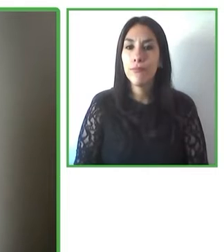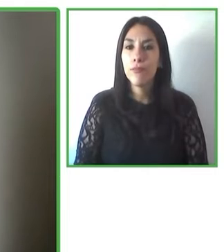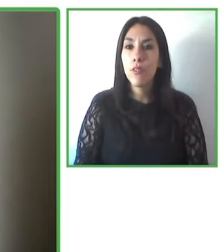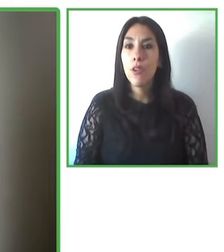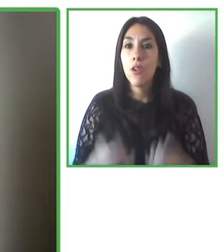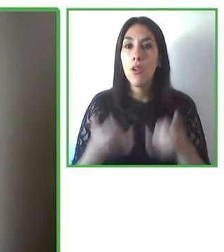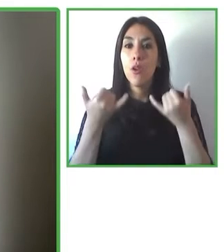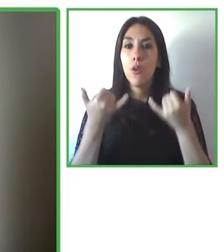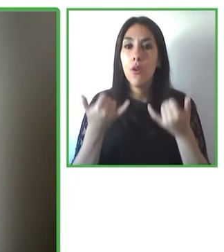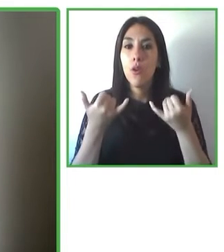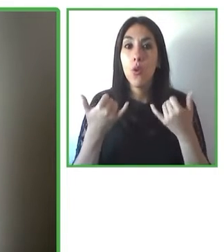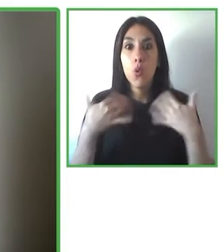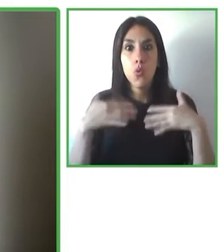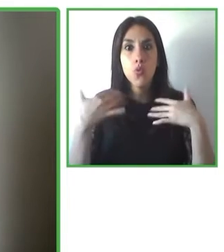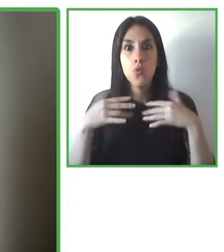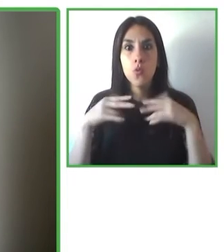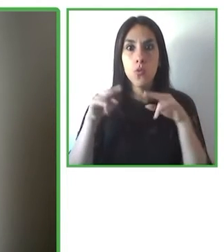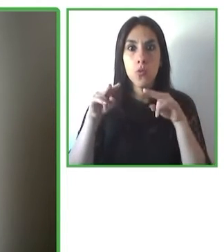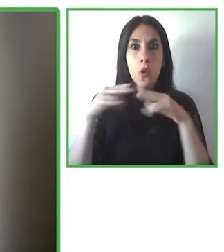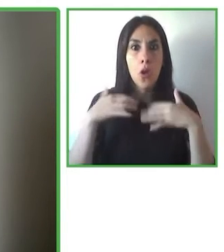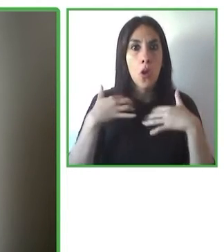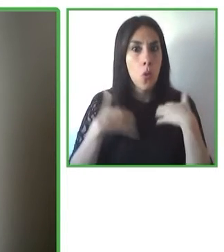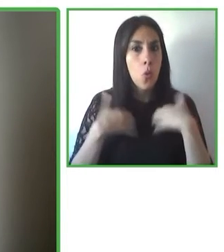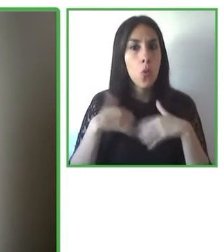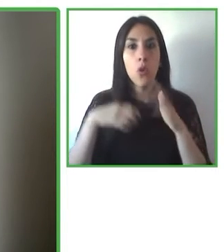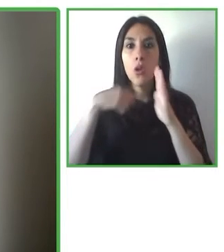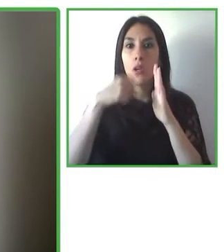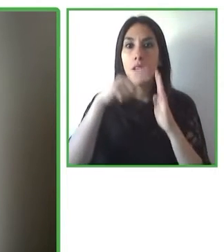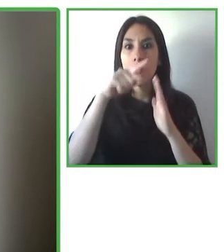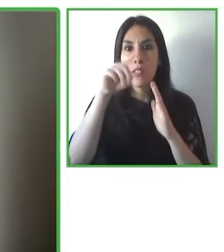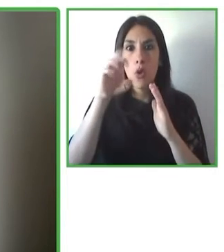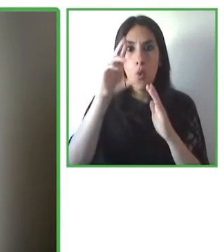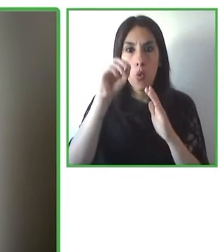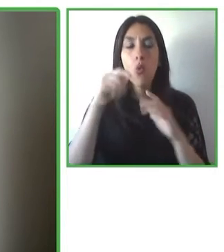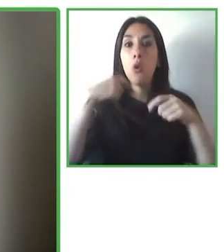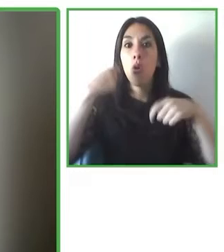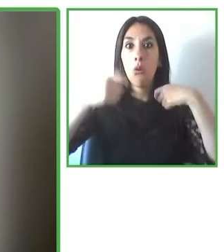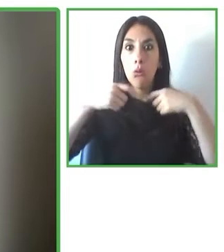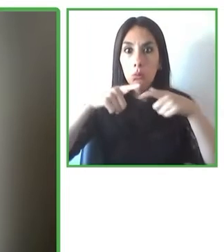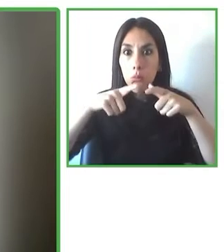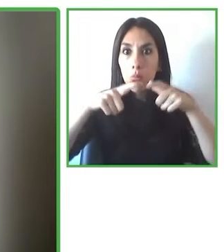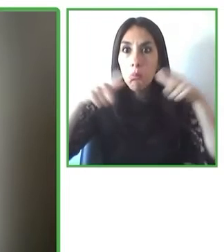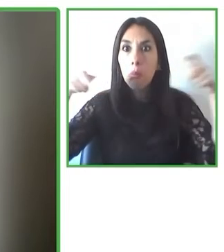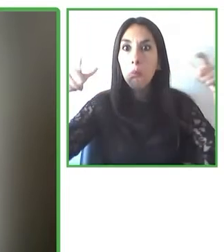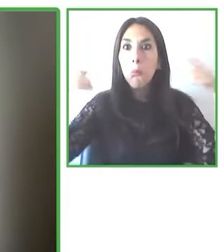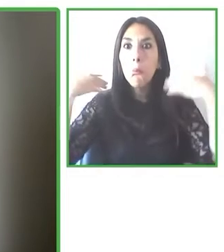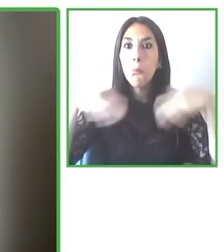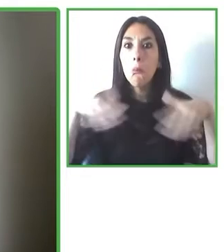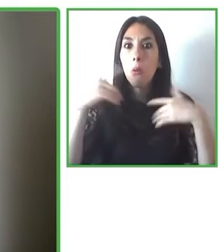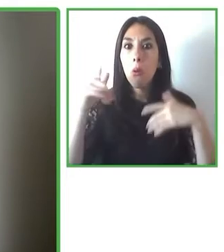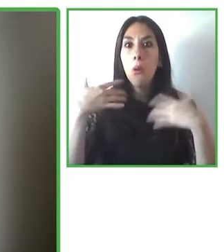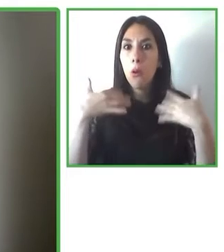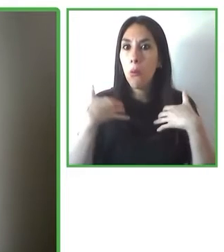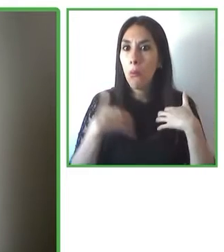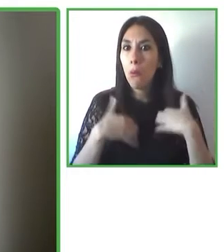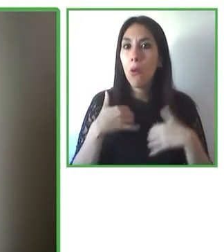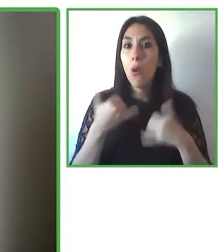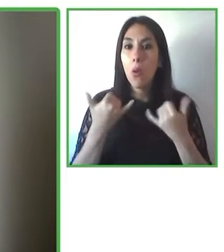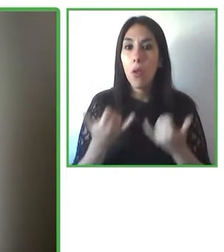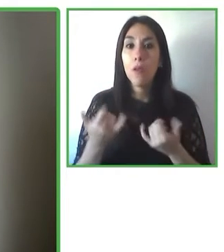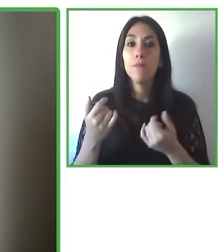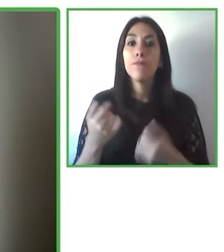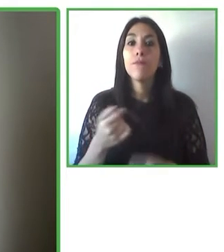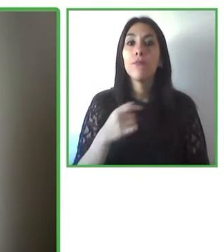ha ampliado su alcance y ahora tiene contacto con muchos más participantes en el mundo.